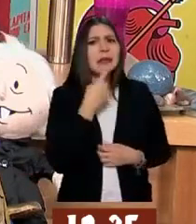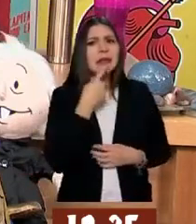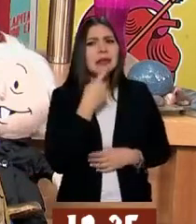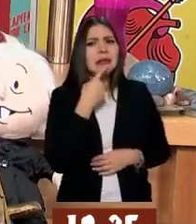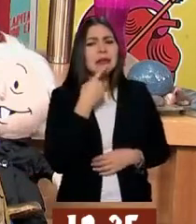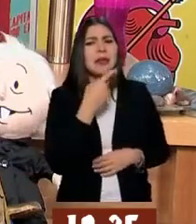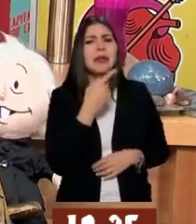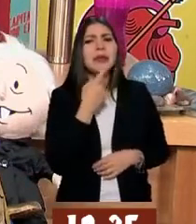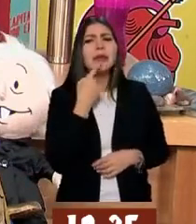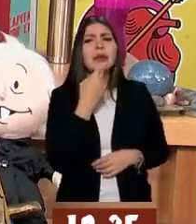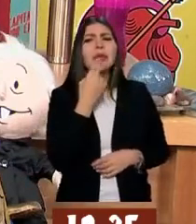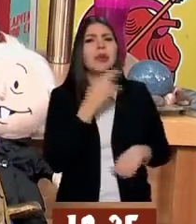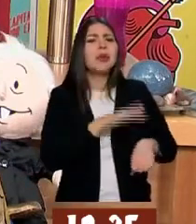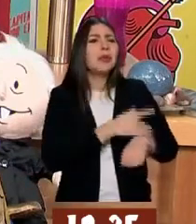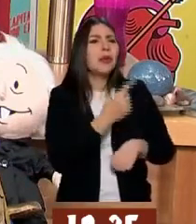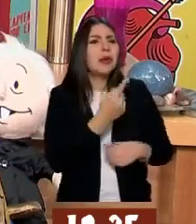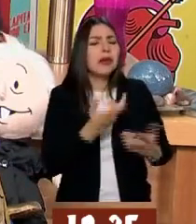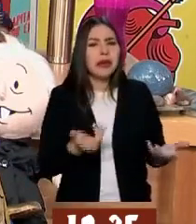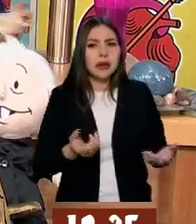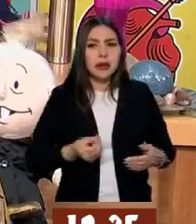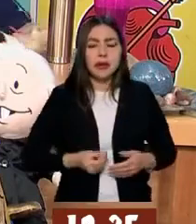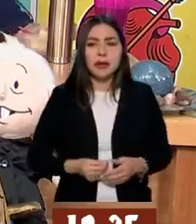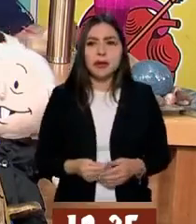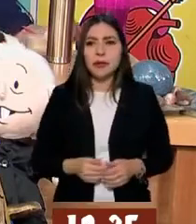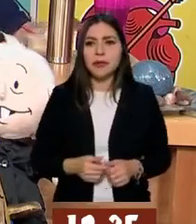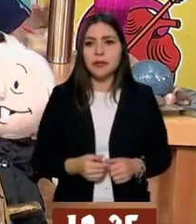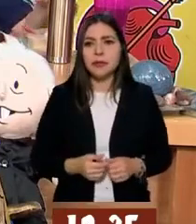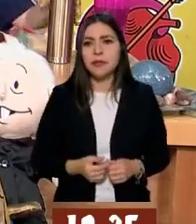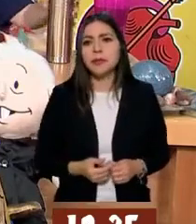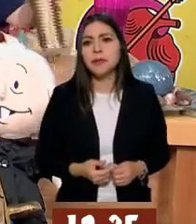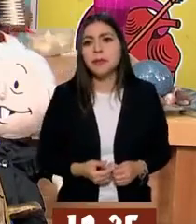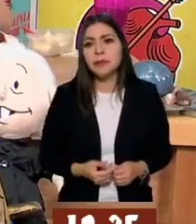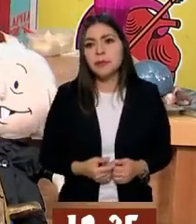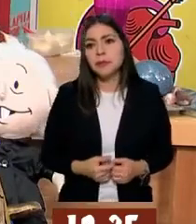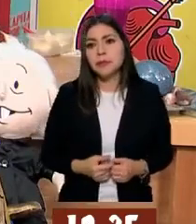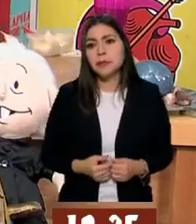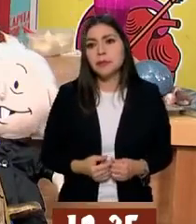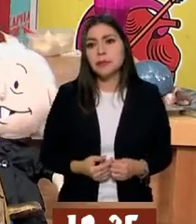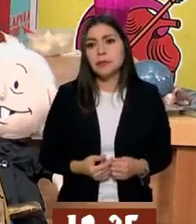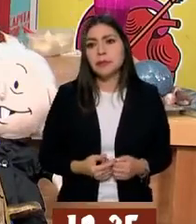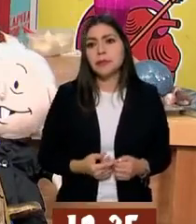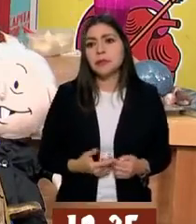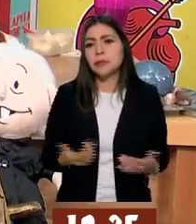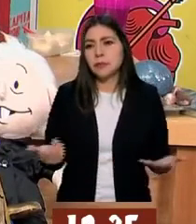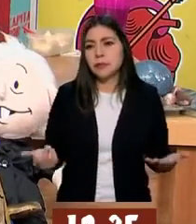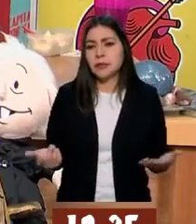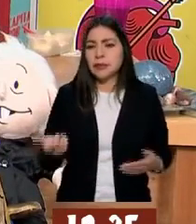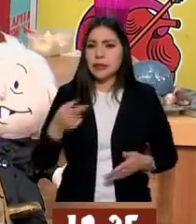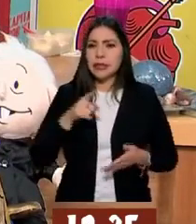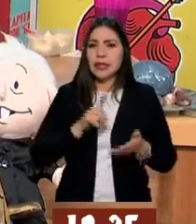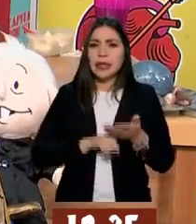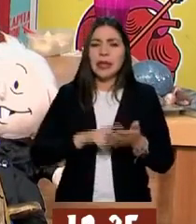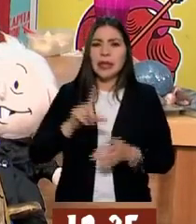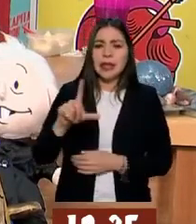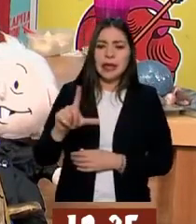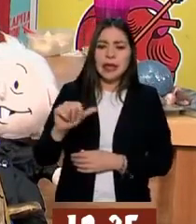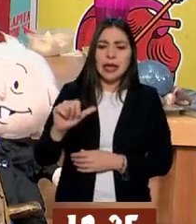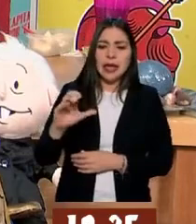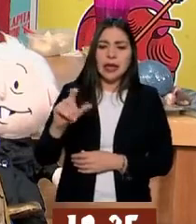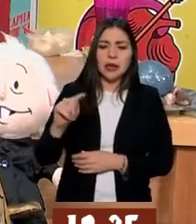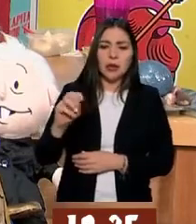toda la demás sabe dulce. ¿Por qué? Porque, bueno, la lactosa, que es el azúcar de la